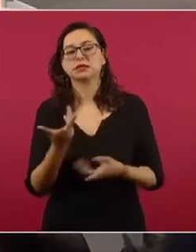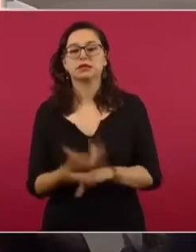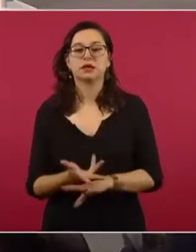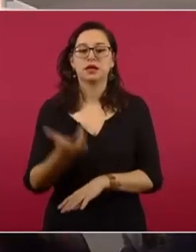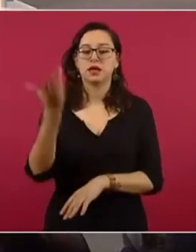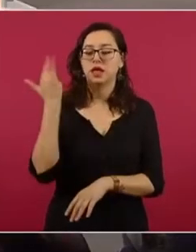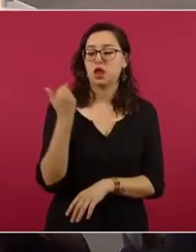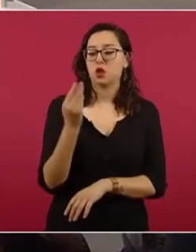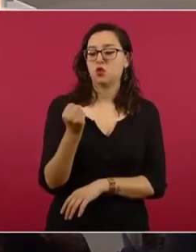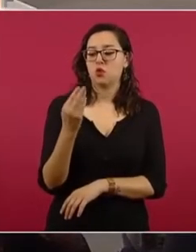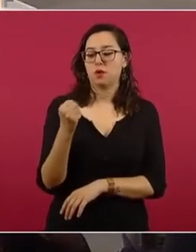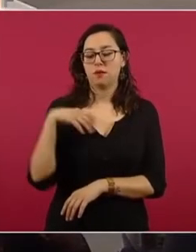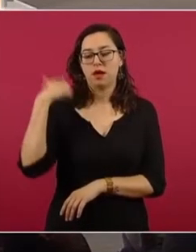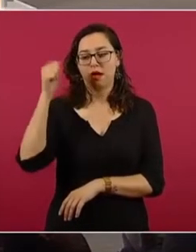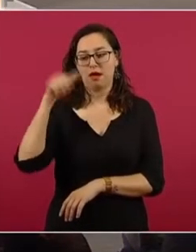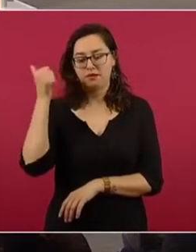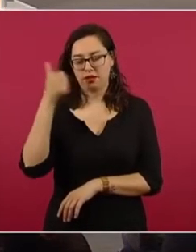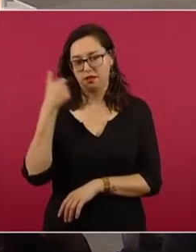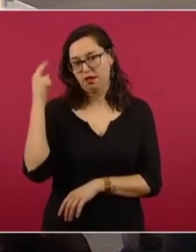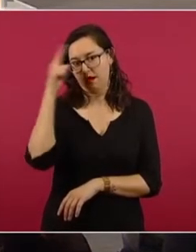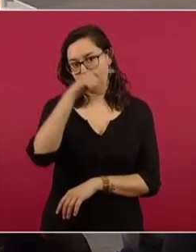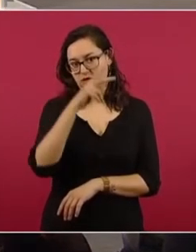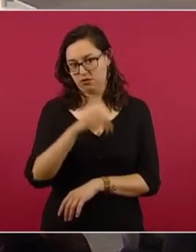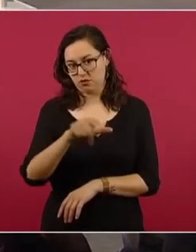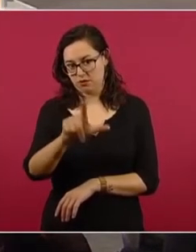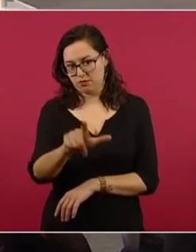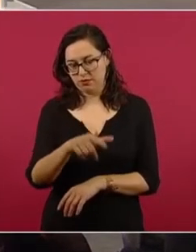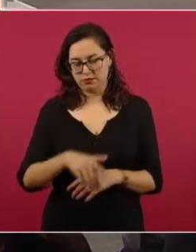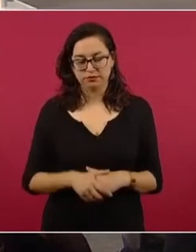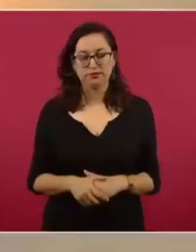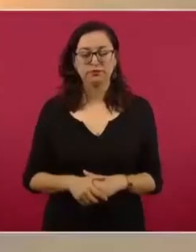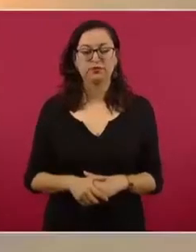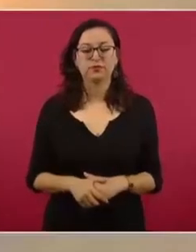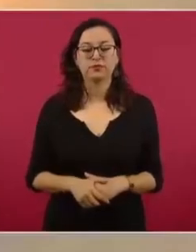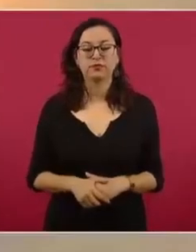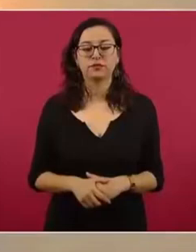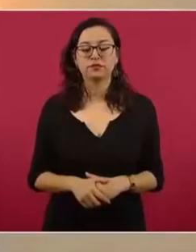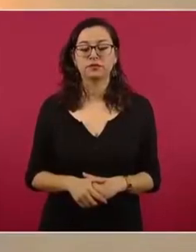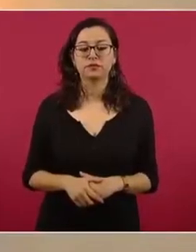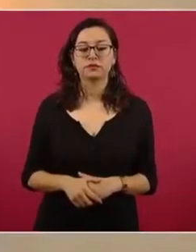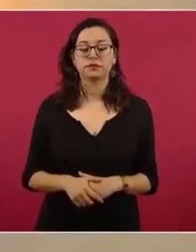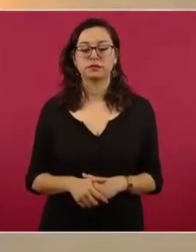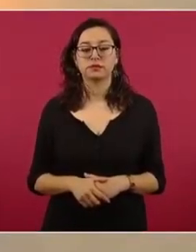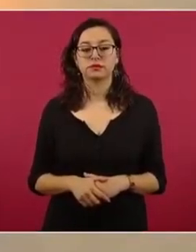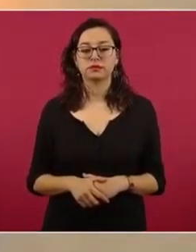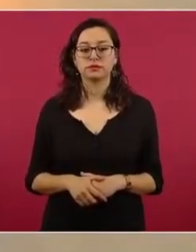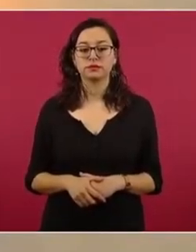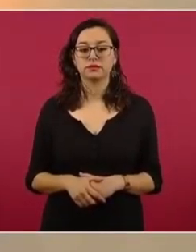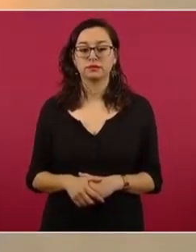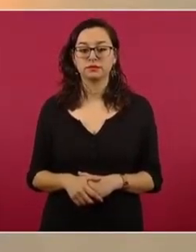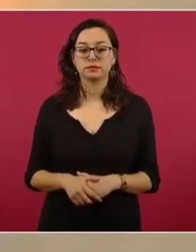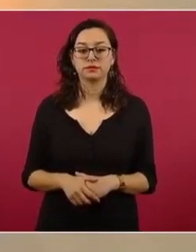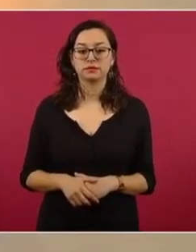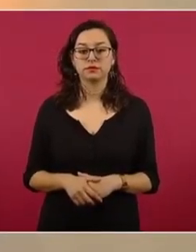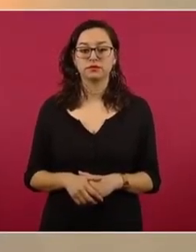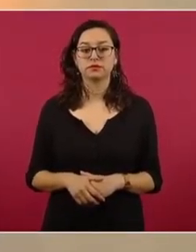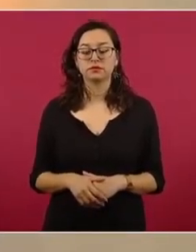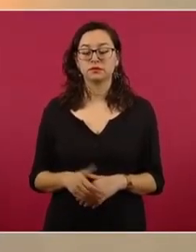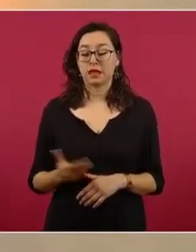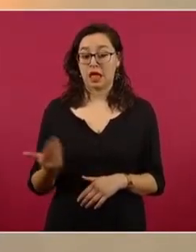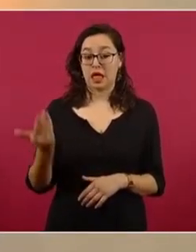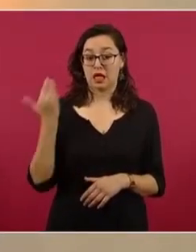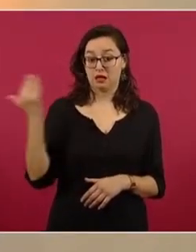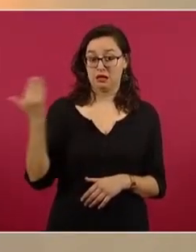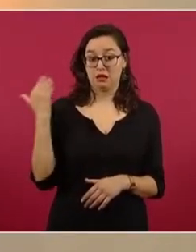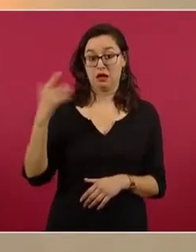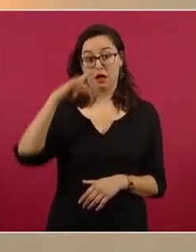Escobedo, Nuevo León. A partir de la visita del presidente López Obrador a Nuevo León,